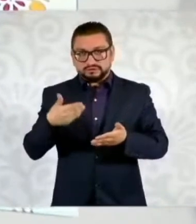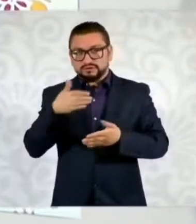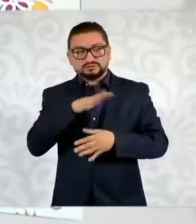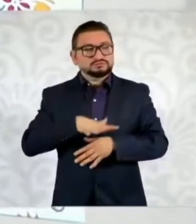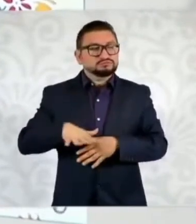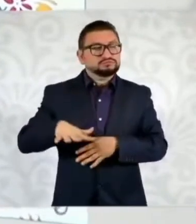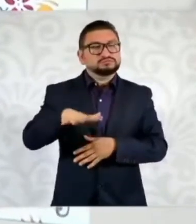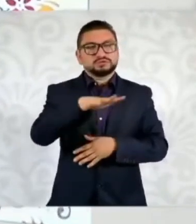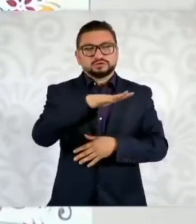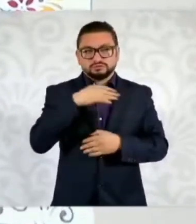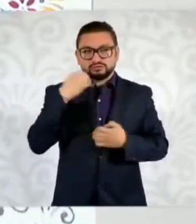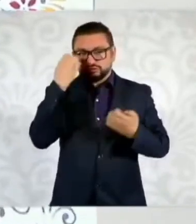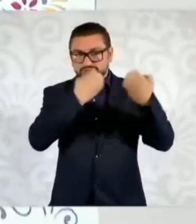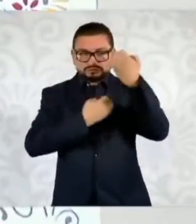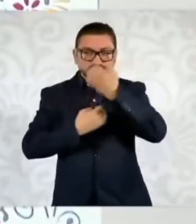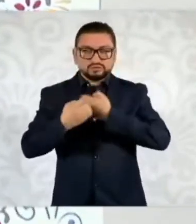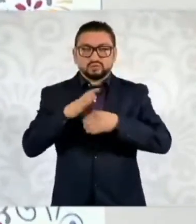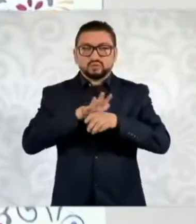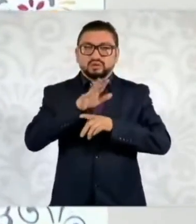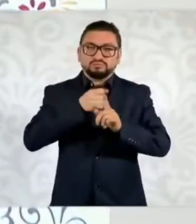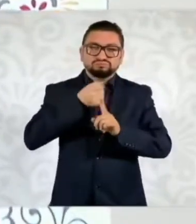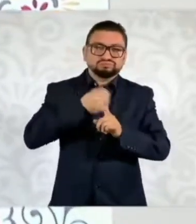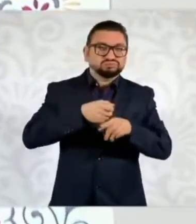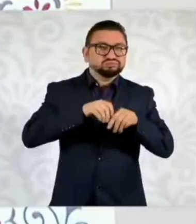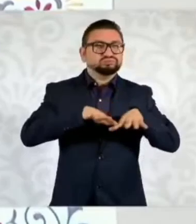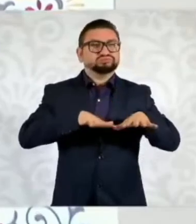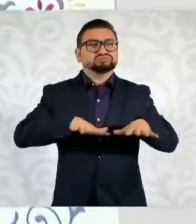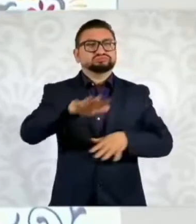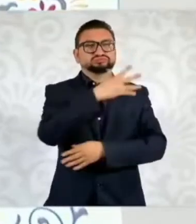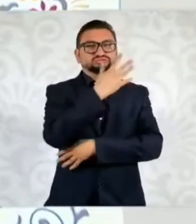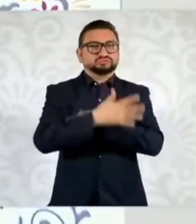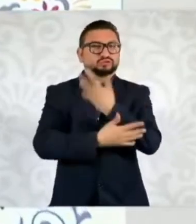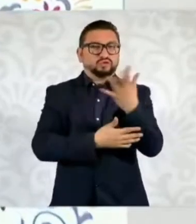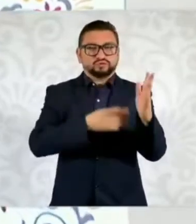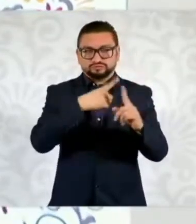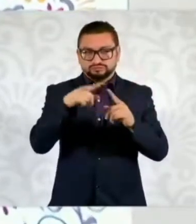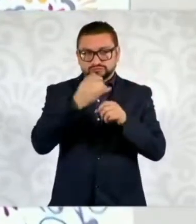de impacto ambiental o algún otro instrumento.